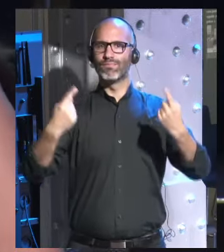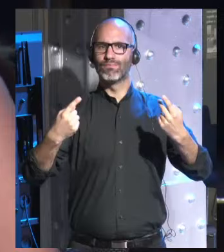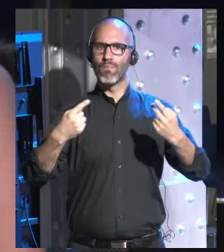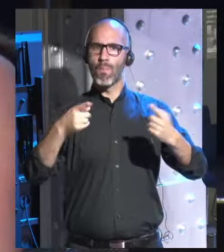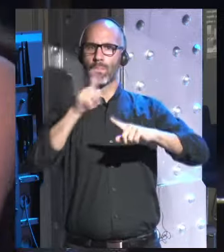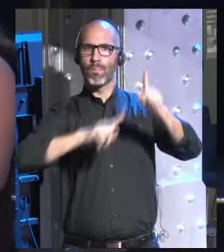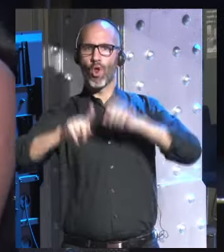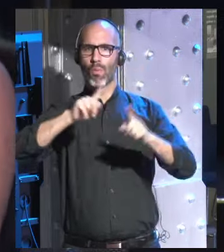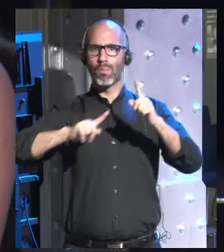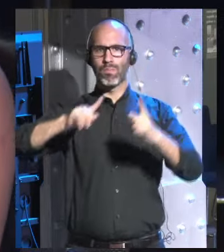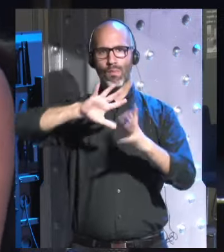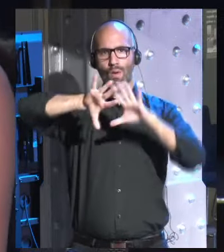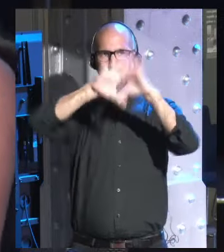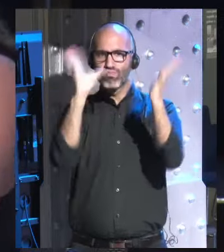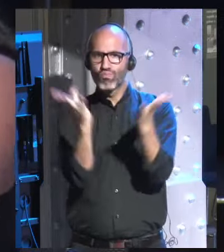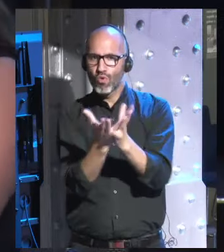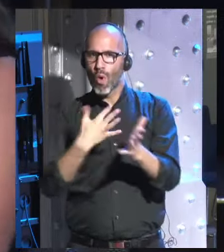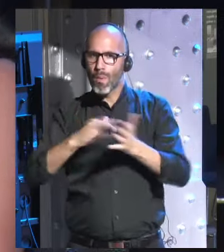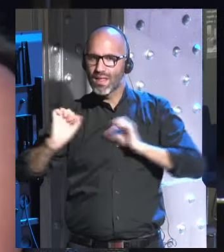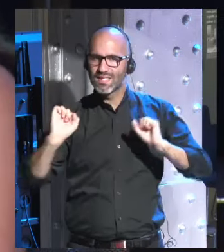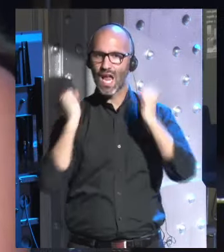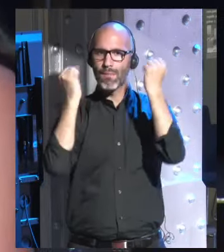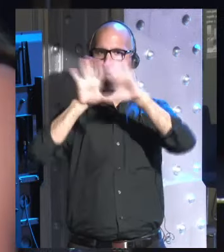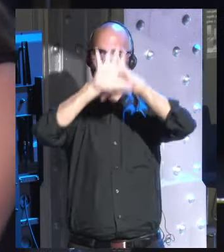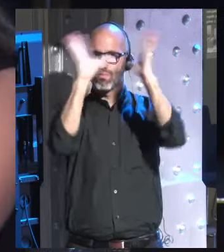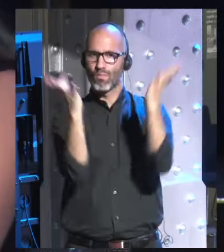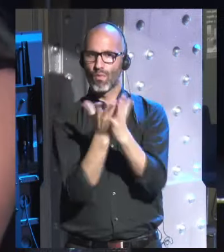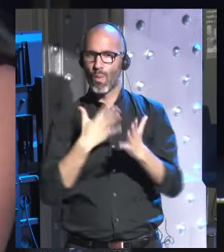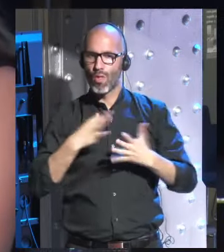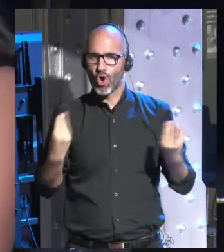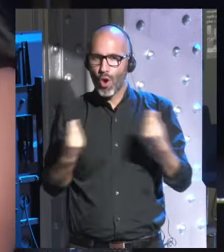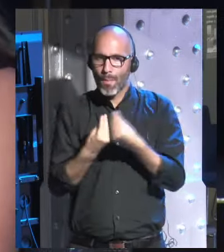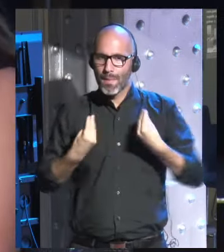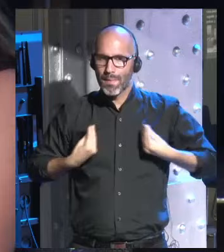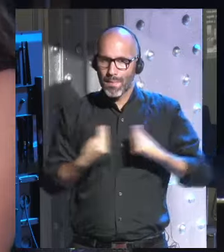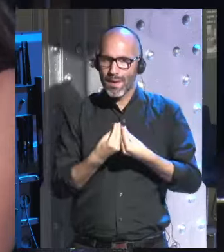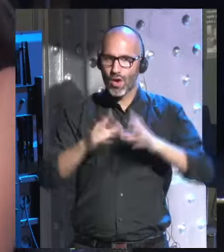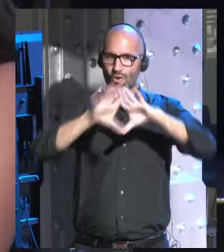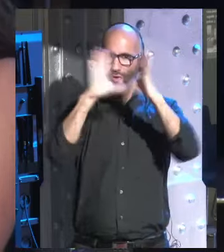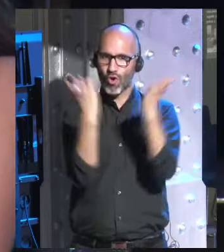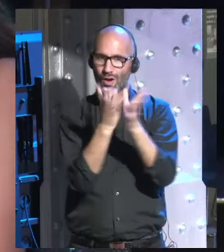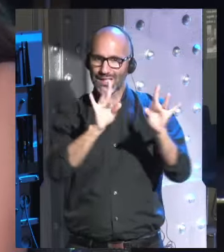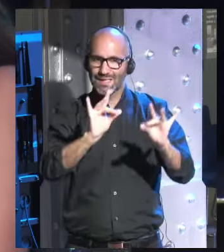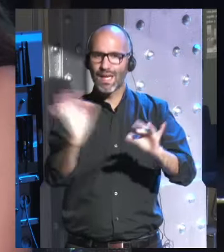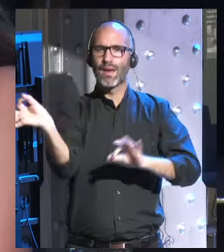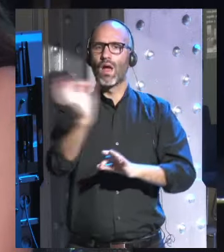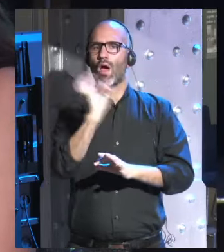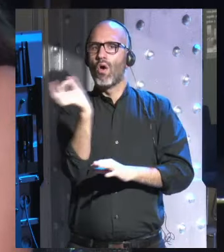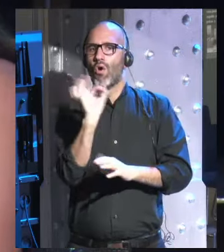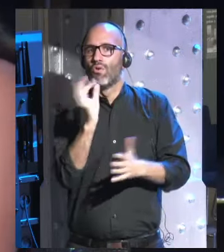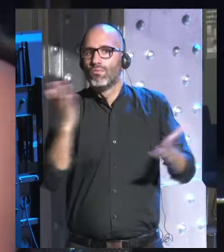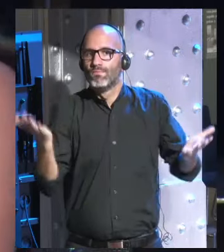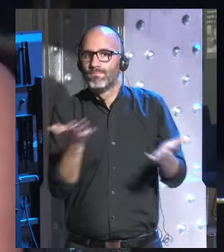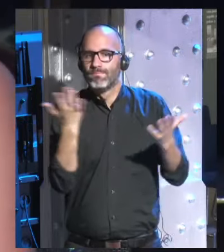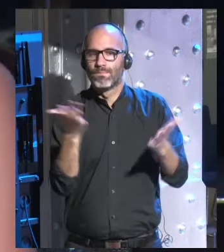demográfico podrá salvar al planeta y podrá conseguir convivir con la tierra o lo mandaremos como esta